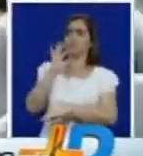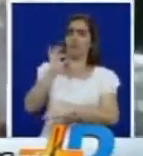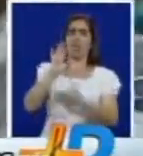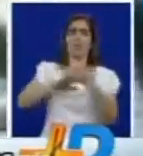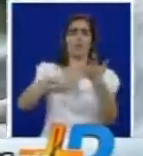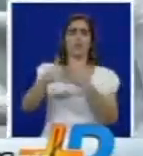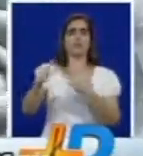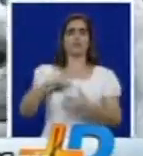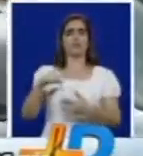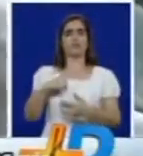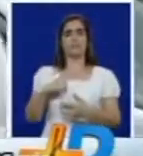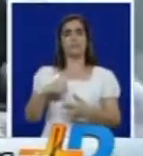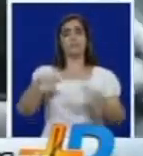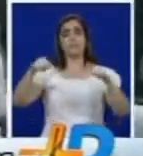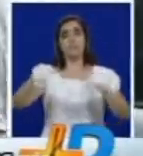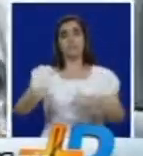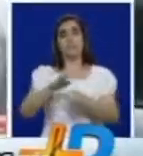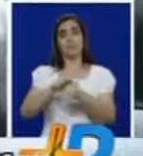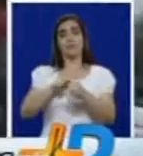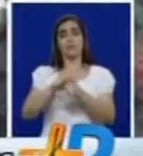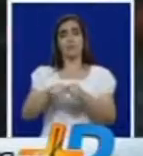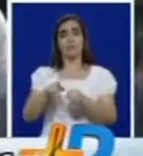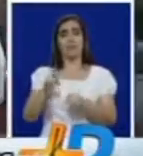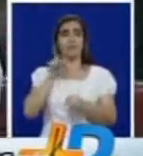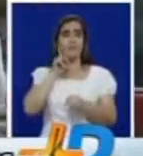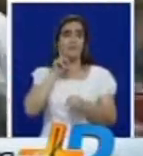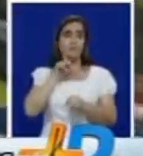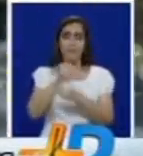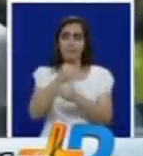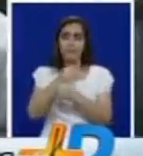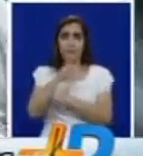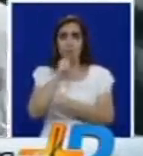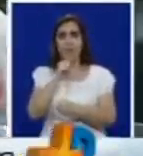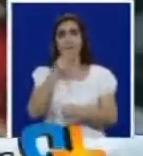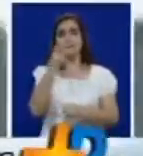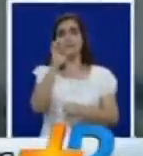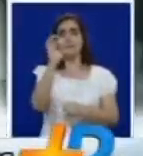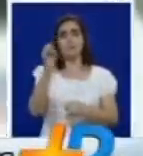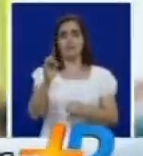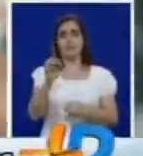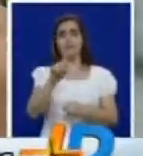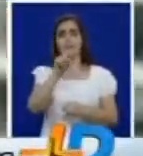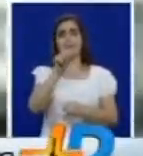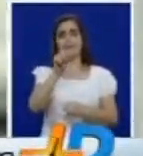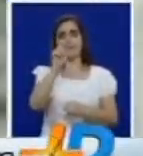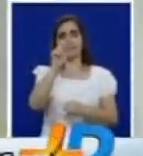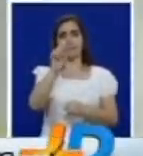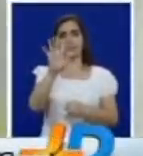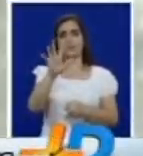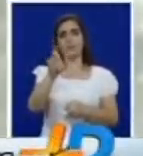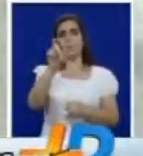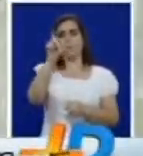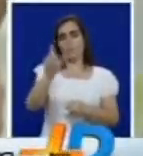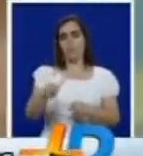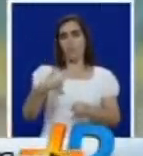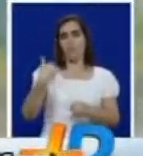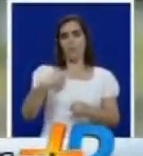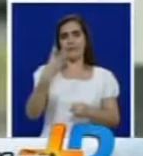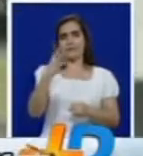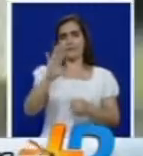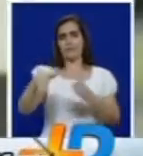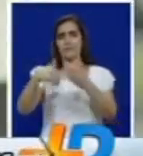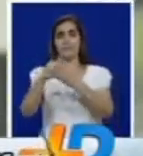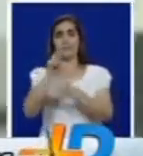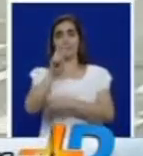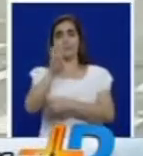las cifras de desempleo de la región son de 12.8% de ellos el 16.5% corresponde a jóvenes entre los 14 y los 28